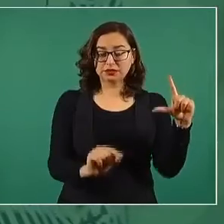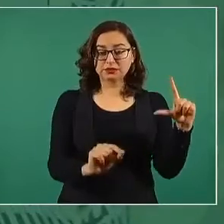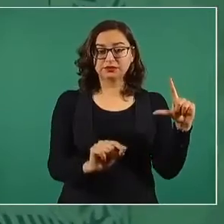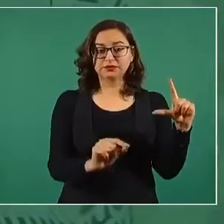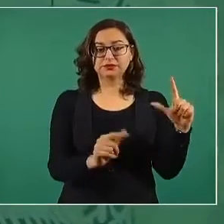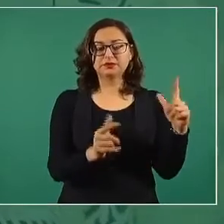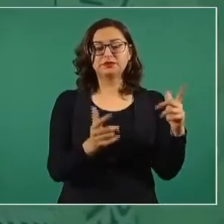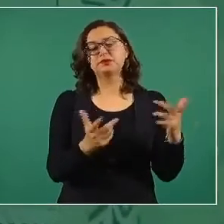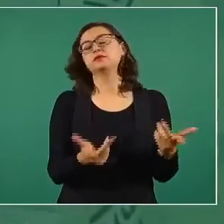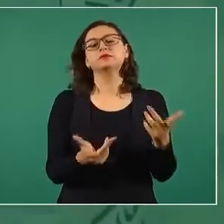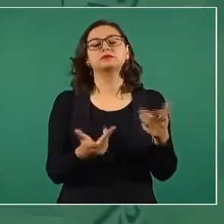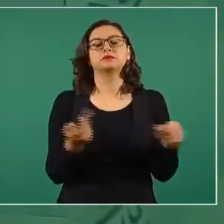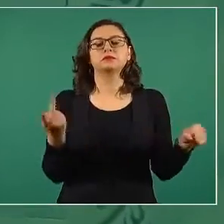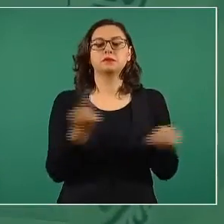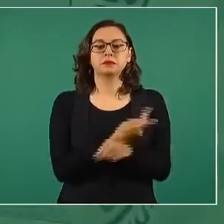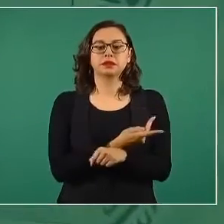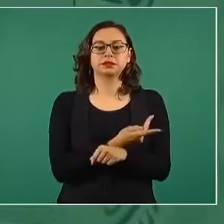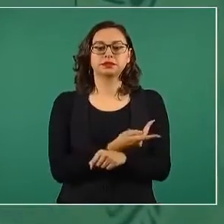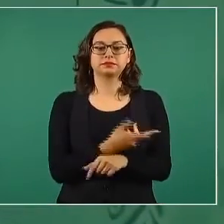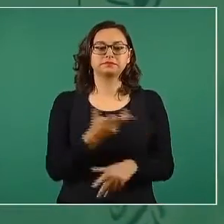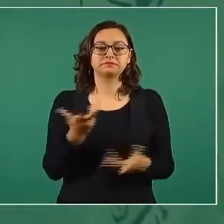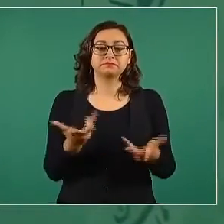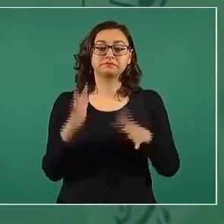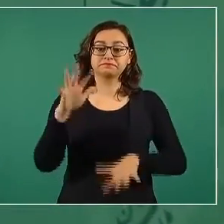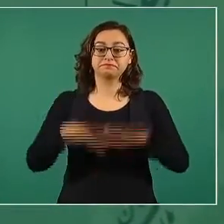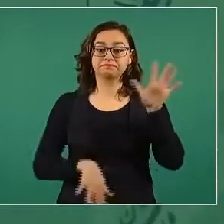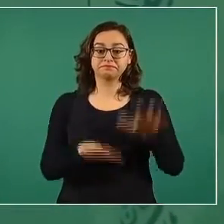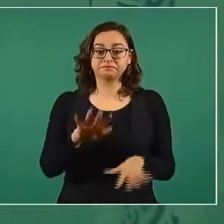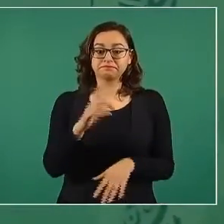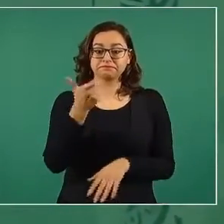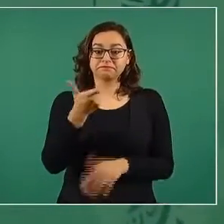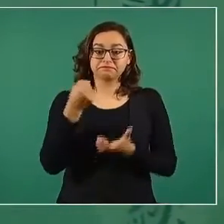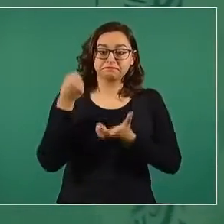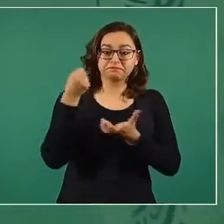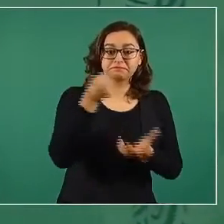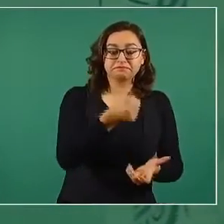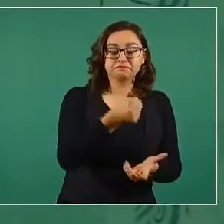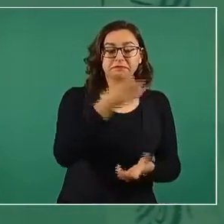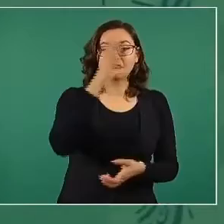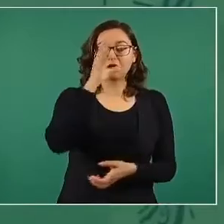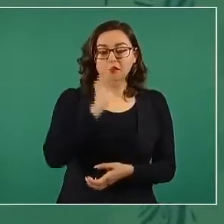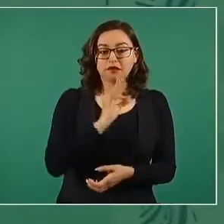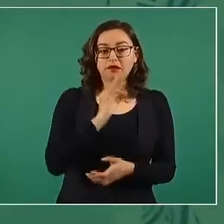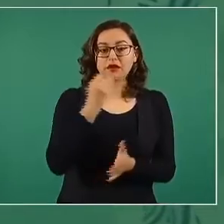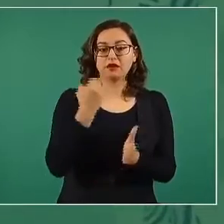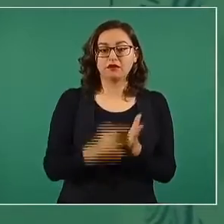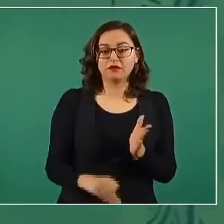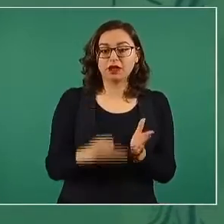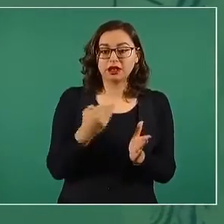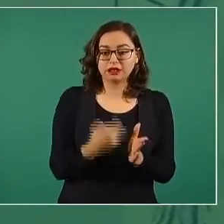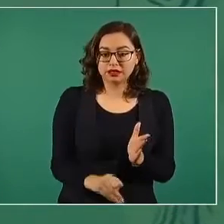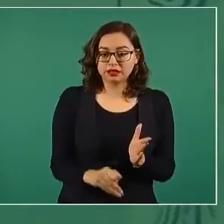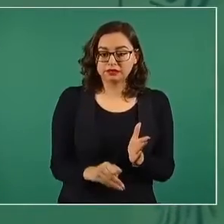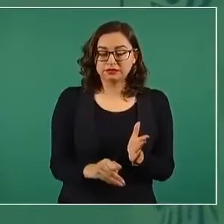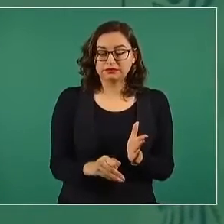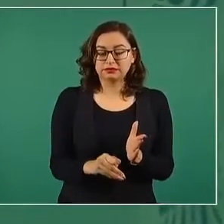por falta de recursos no es utilizada